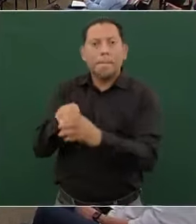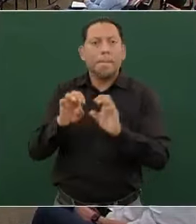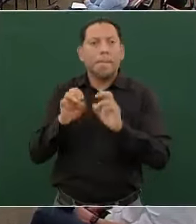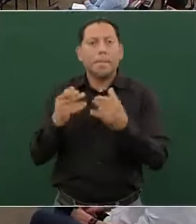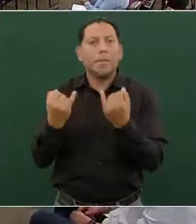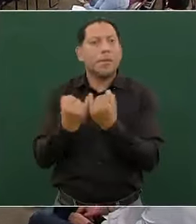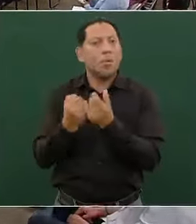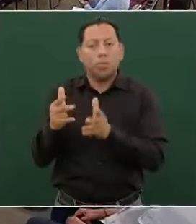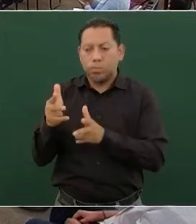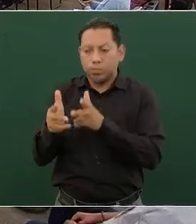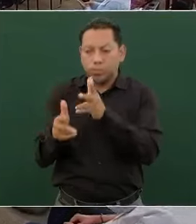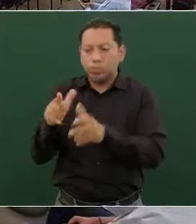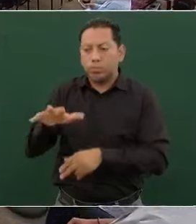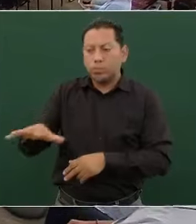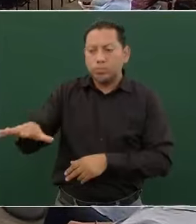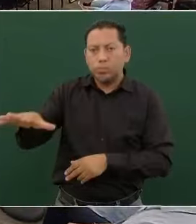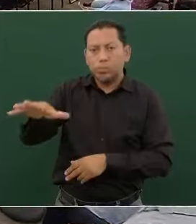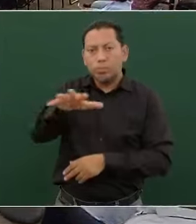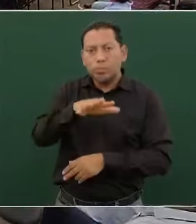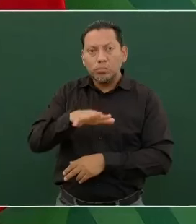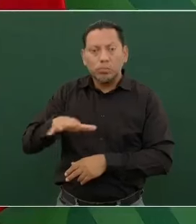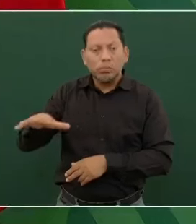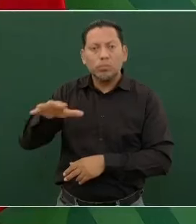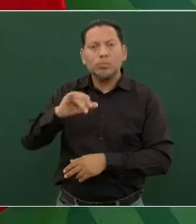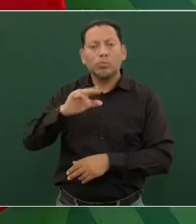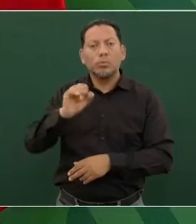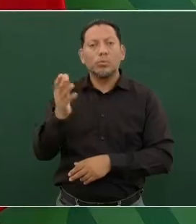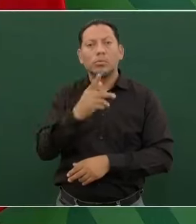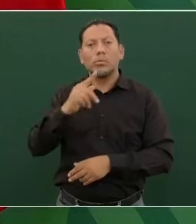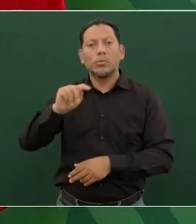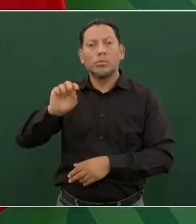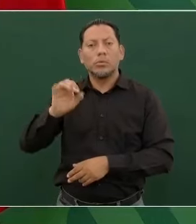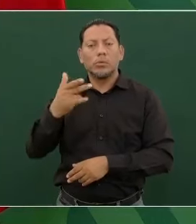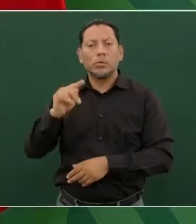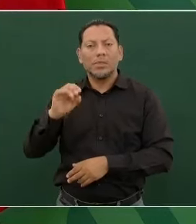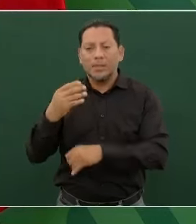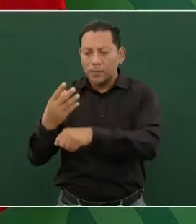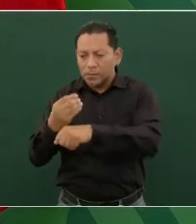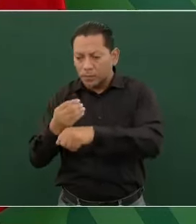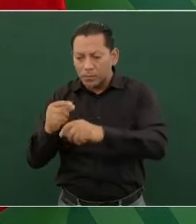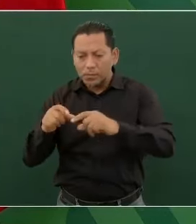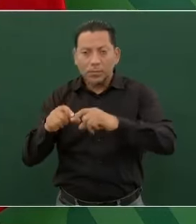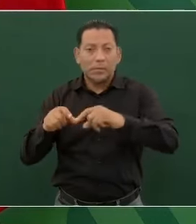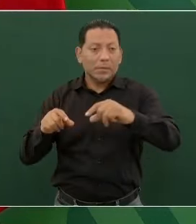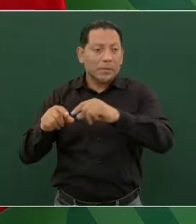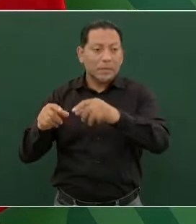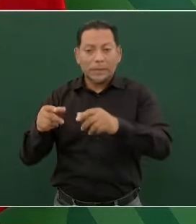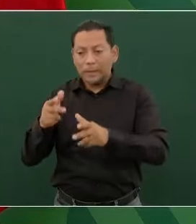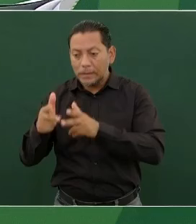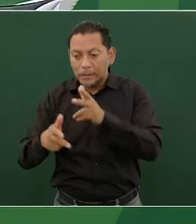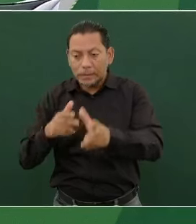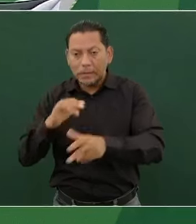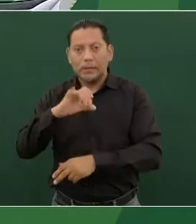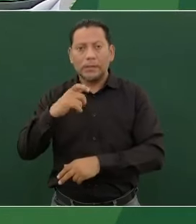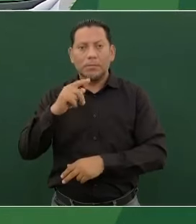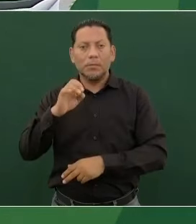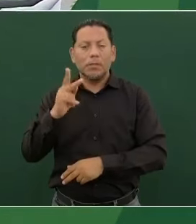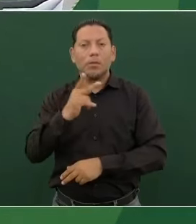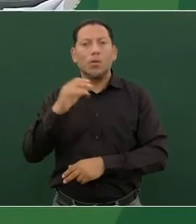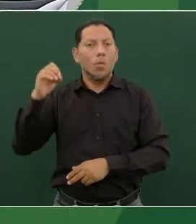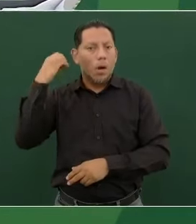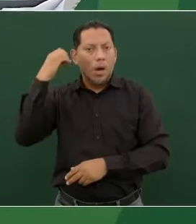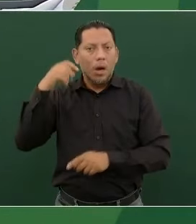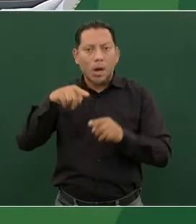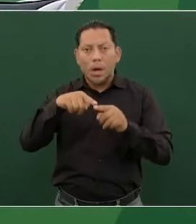interoceánico del Istmo de Tehuantepec, por la rehabilitación de las vías férreas de la línea K de Ixtepec, Oaxaca,